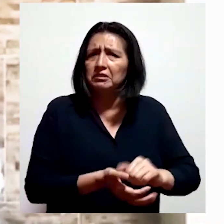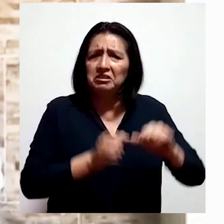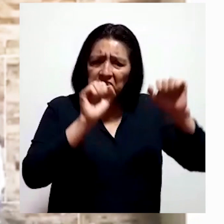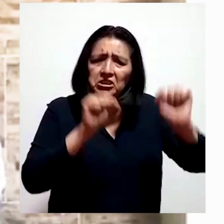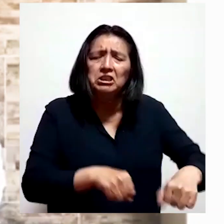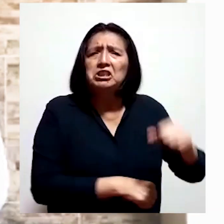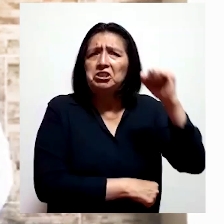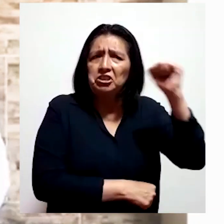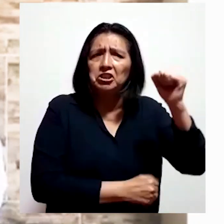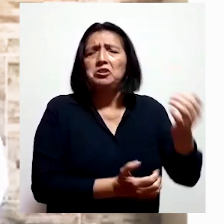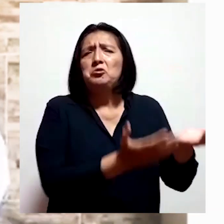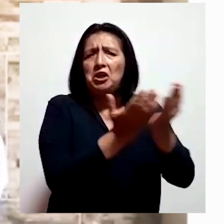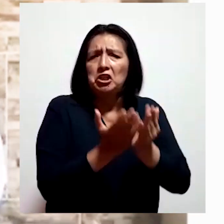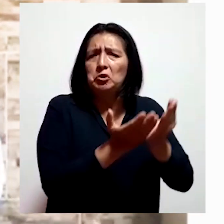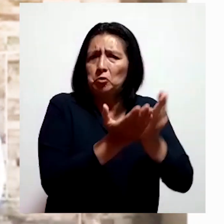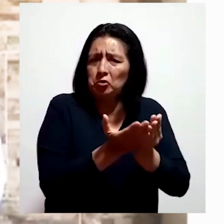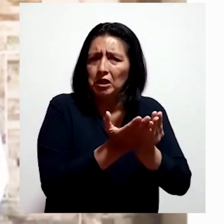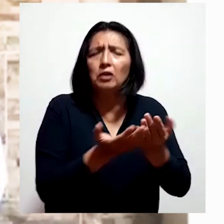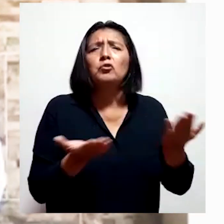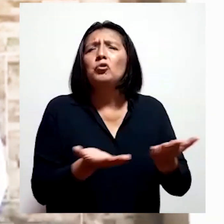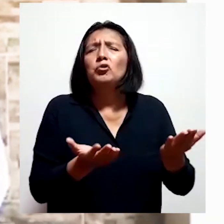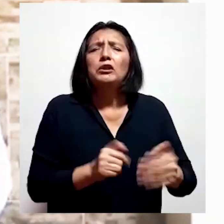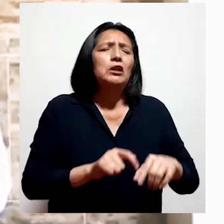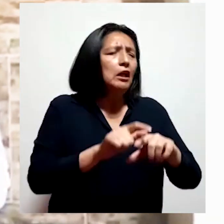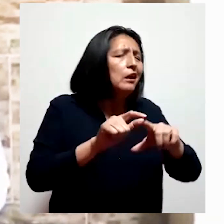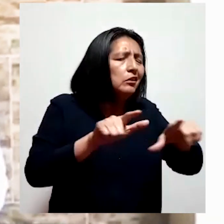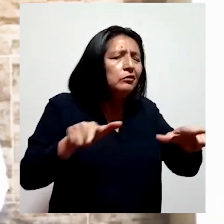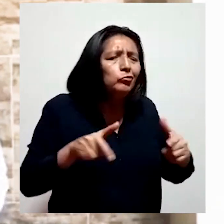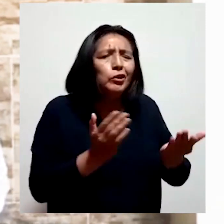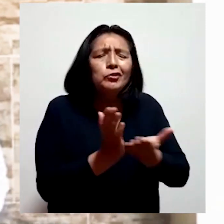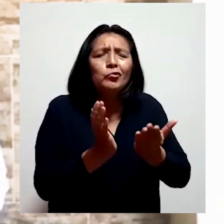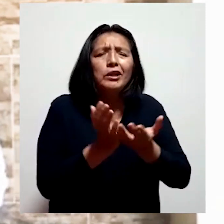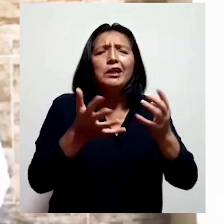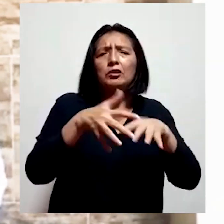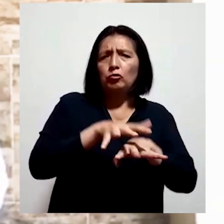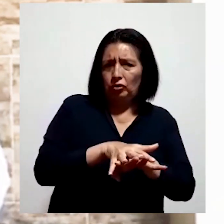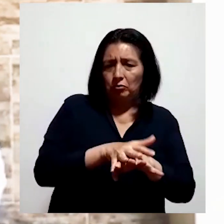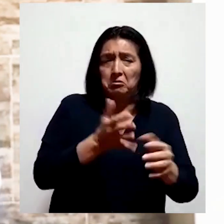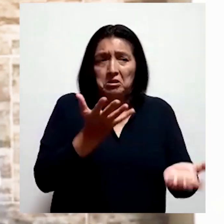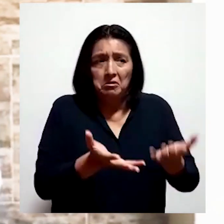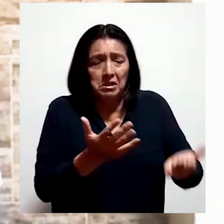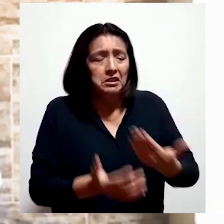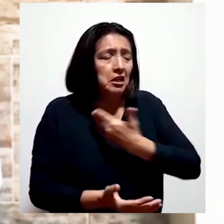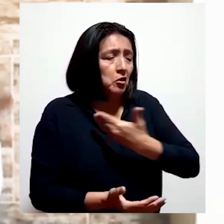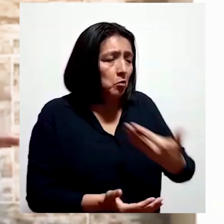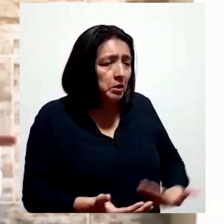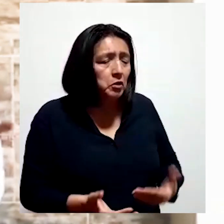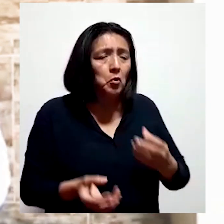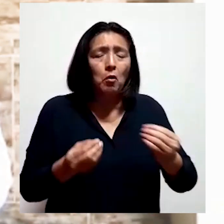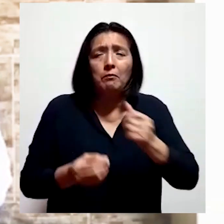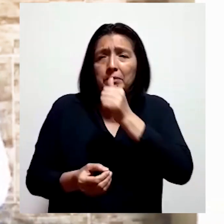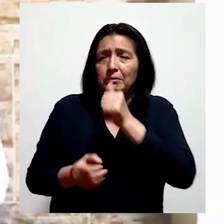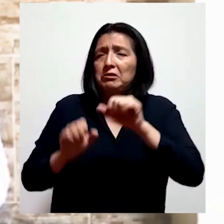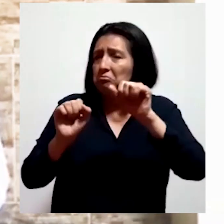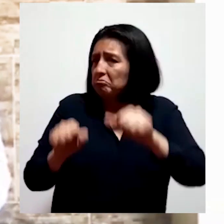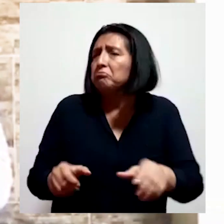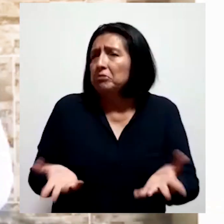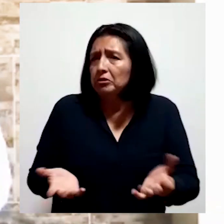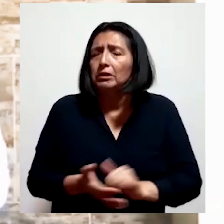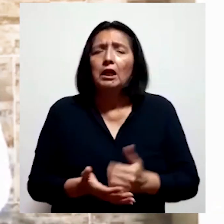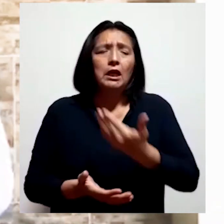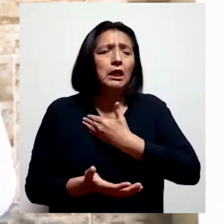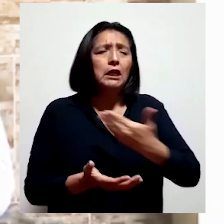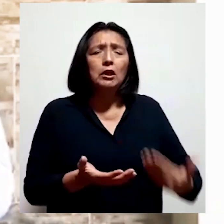discapacidad tiene derecho a la educación dentro de un enfoque inclusivo, sea en los servicios educativos públicos o privados.